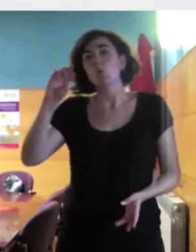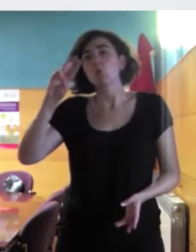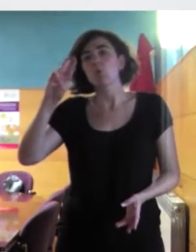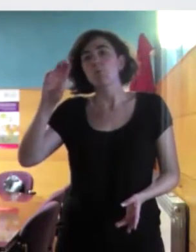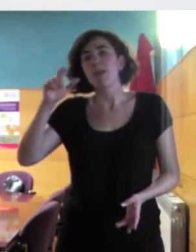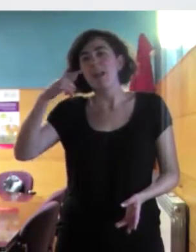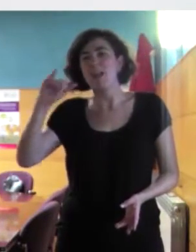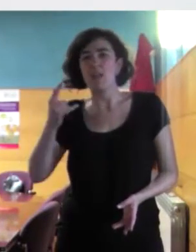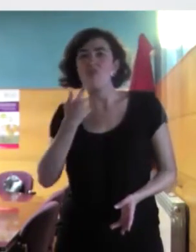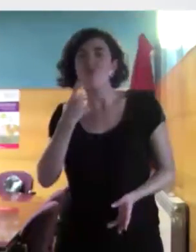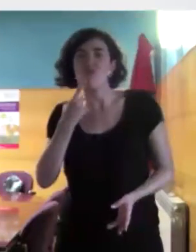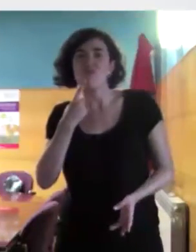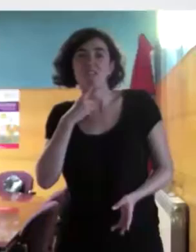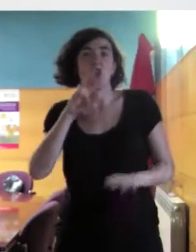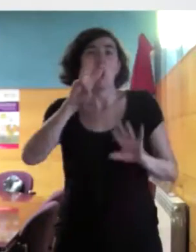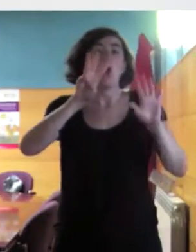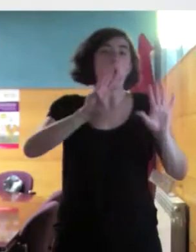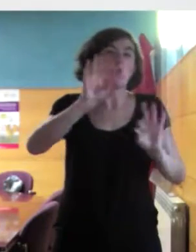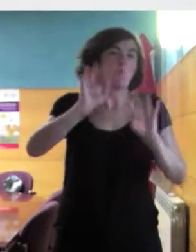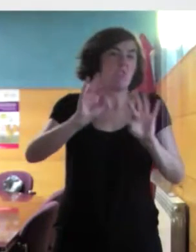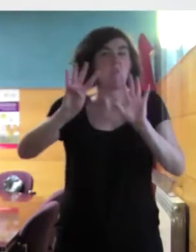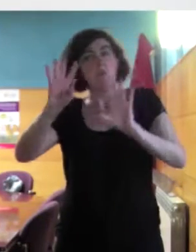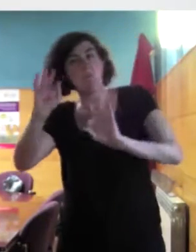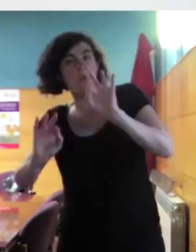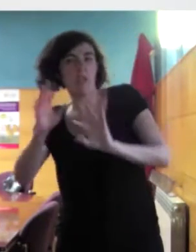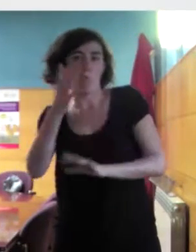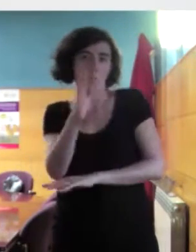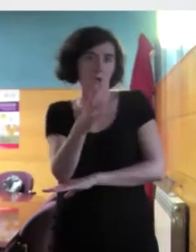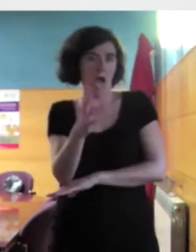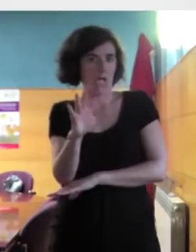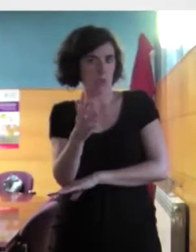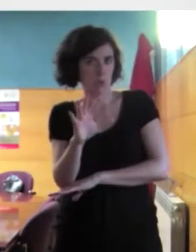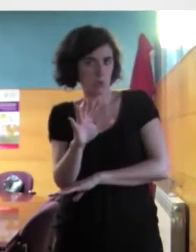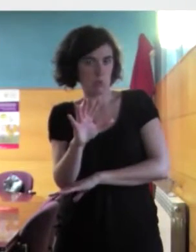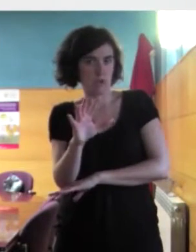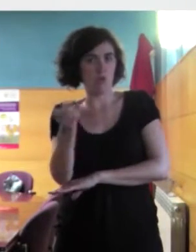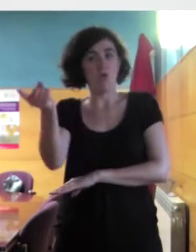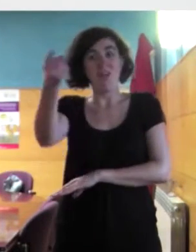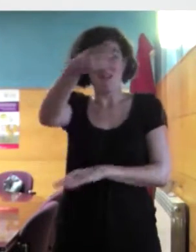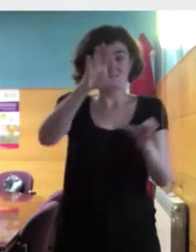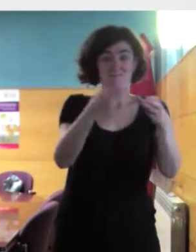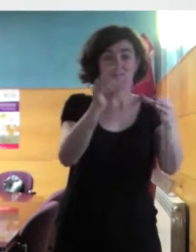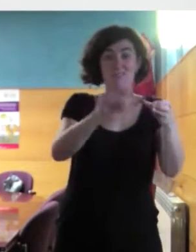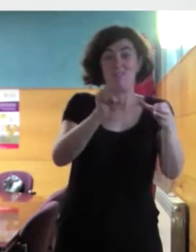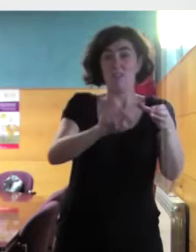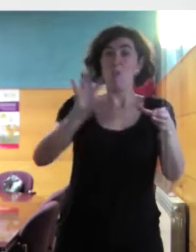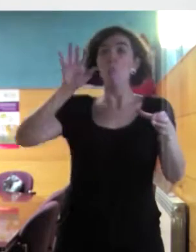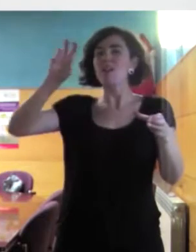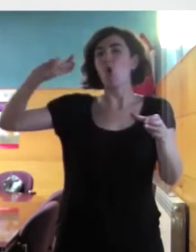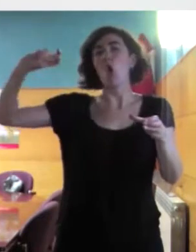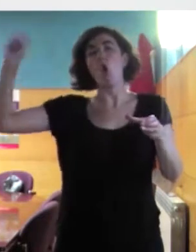rondan el 8%, el 9% de personas que han nacido en otros países, y